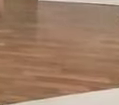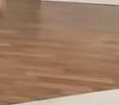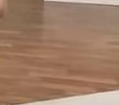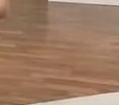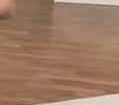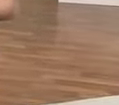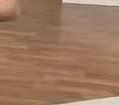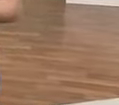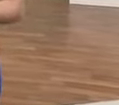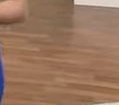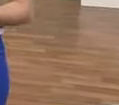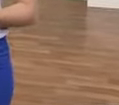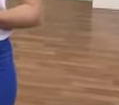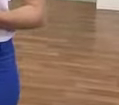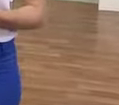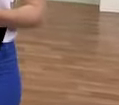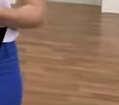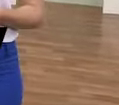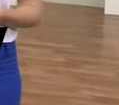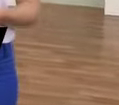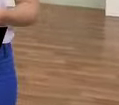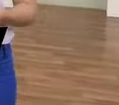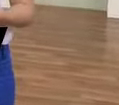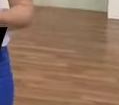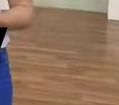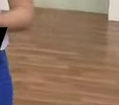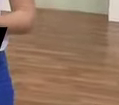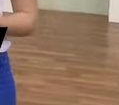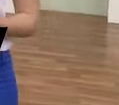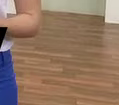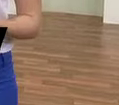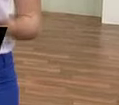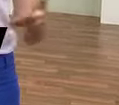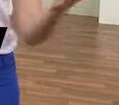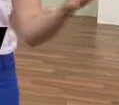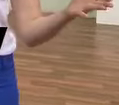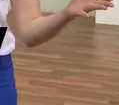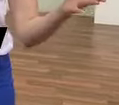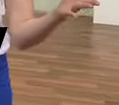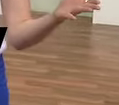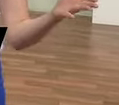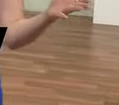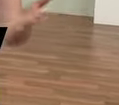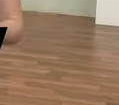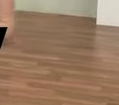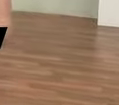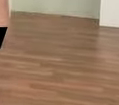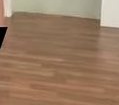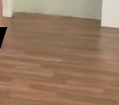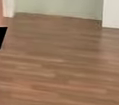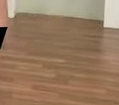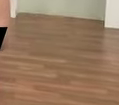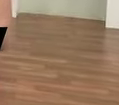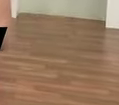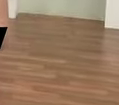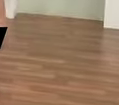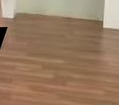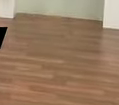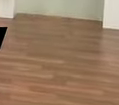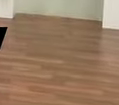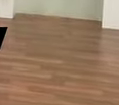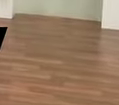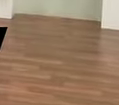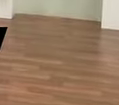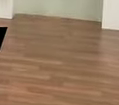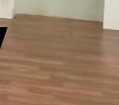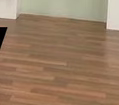Así es, hermosa Pau, nos vamos a ir a dar un recorrido por nuestra hermosa capital. En esta ocasión vamos a ir con el Ojitos Pajaritos